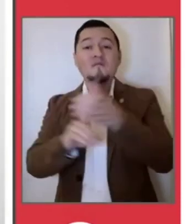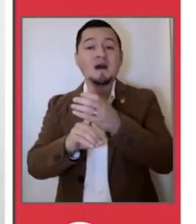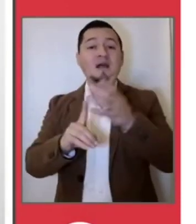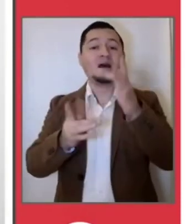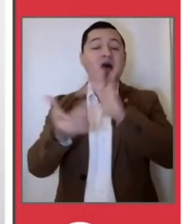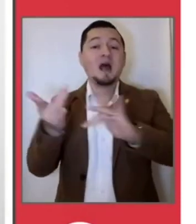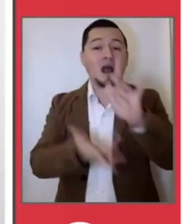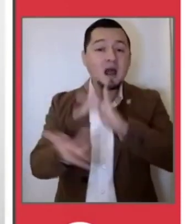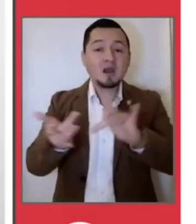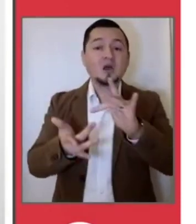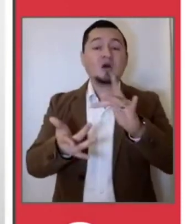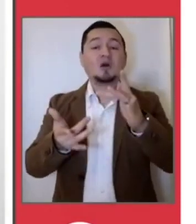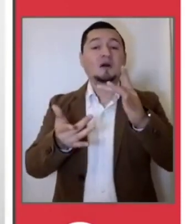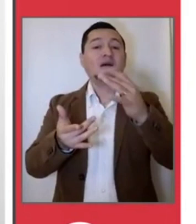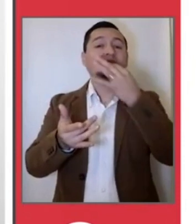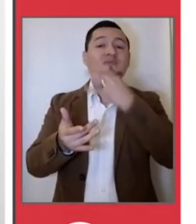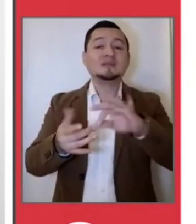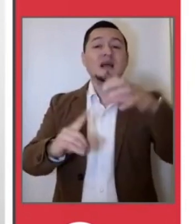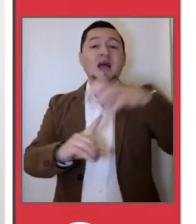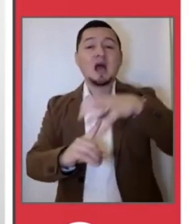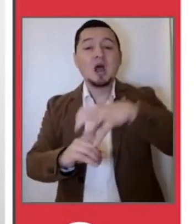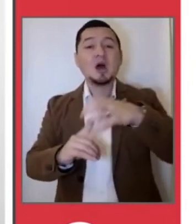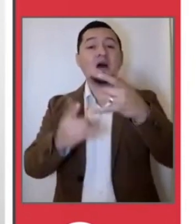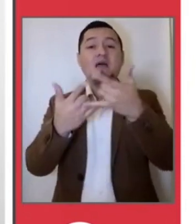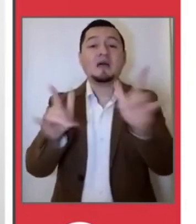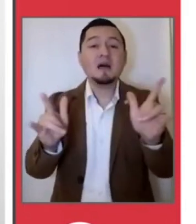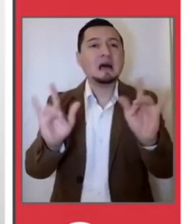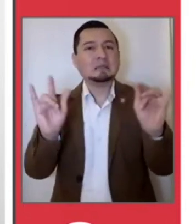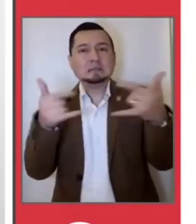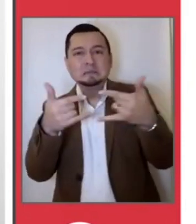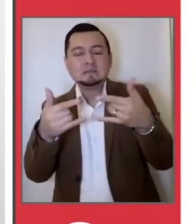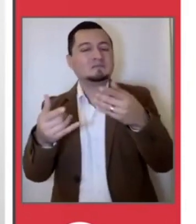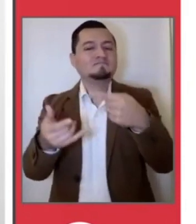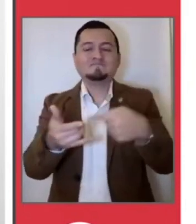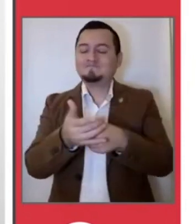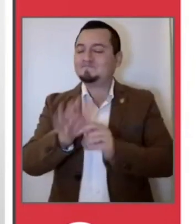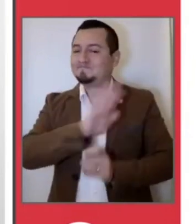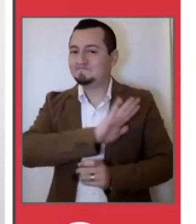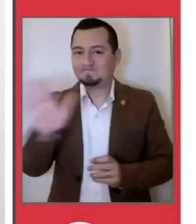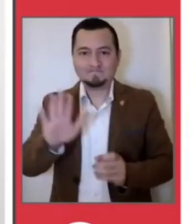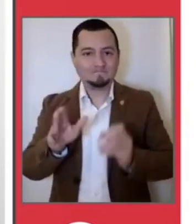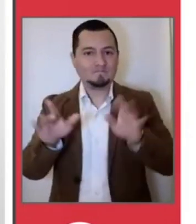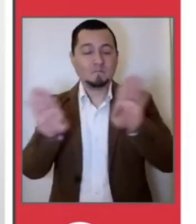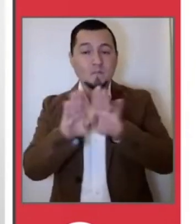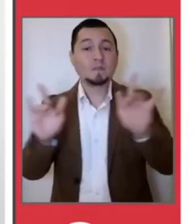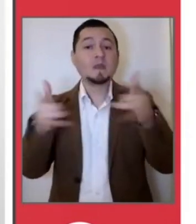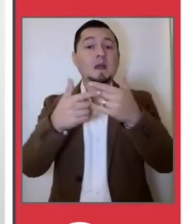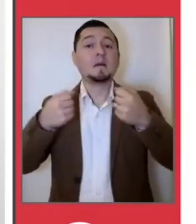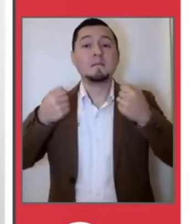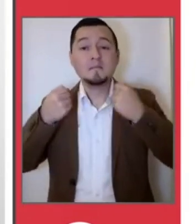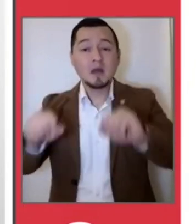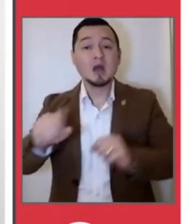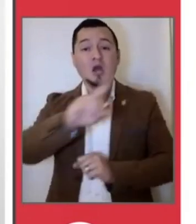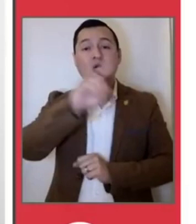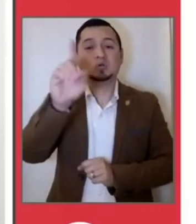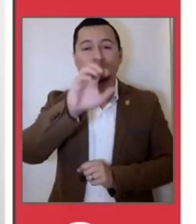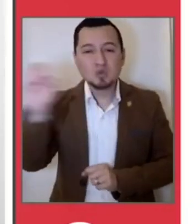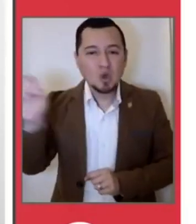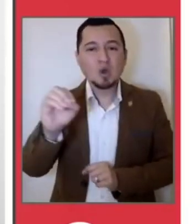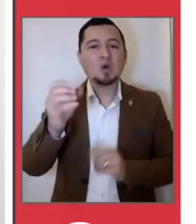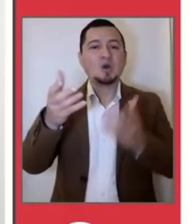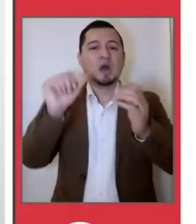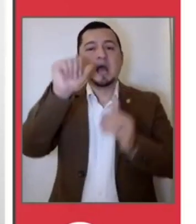antros y salones de eventos sociales, sean abiertos o cerrados. Vamos a tener que cerrar parques, zoológico, el acuario.